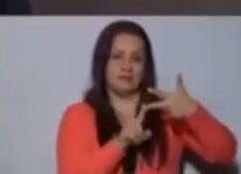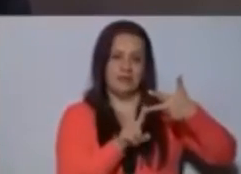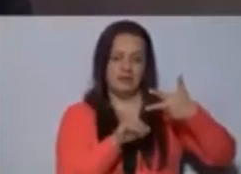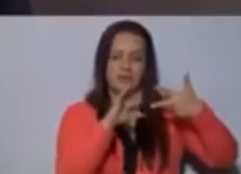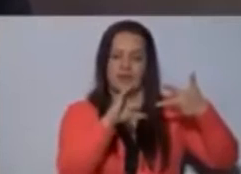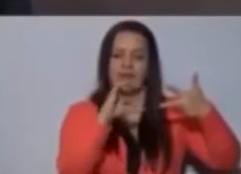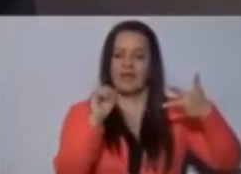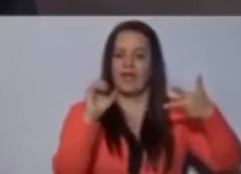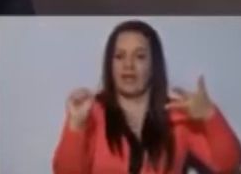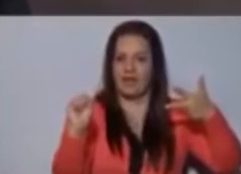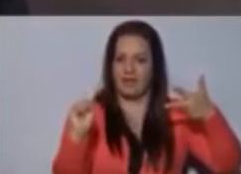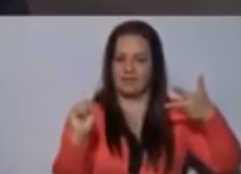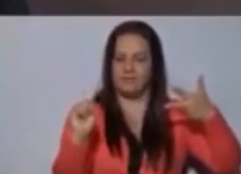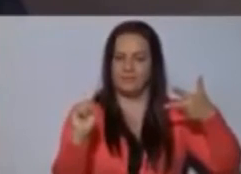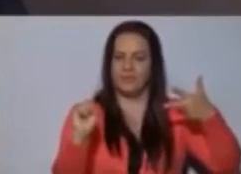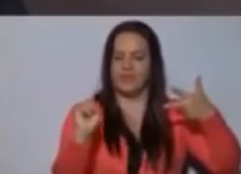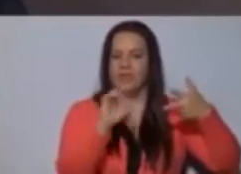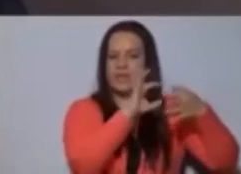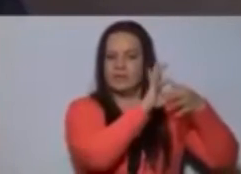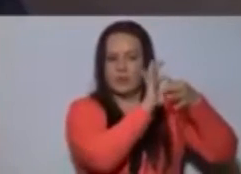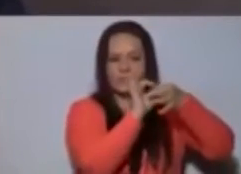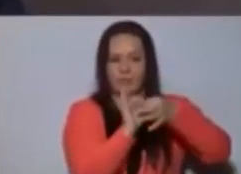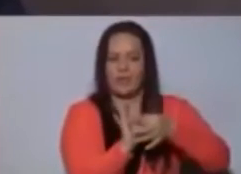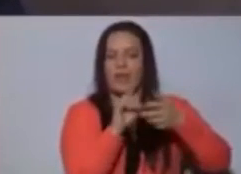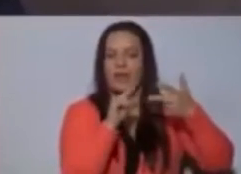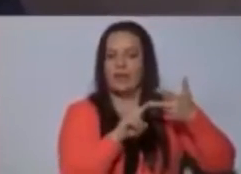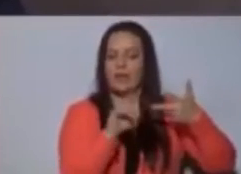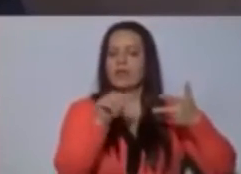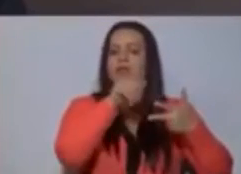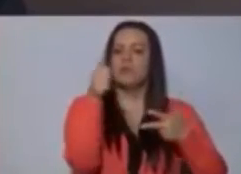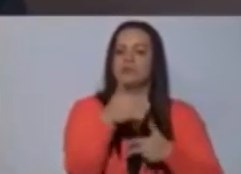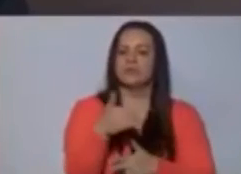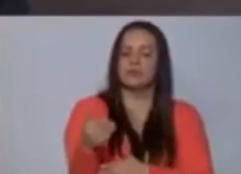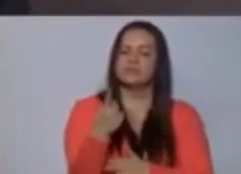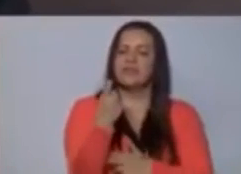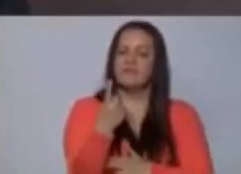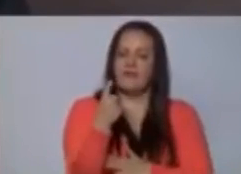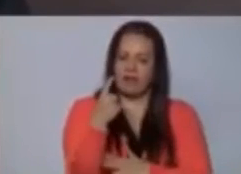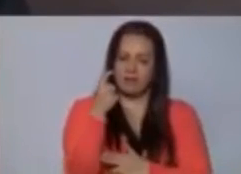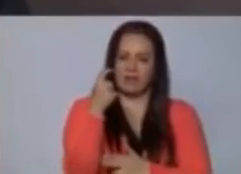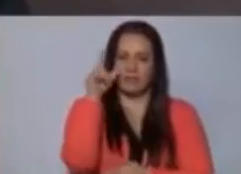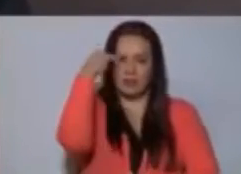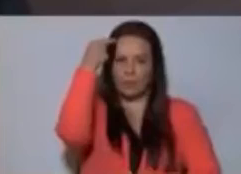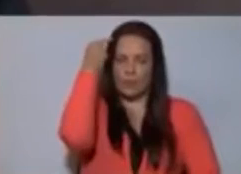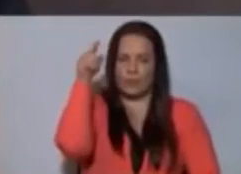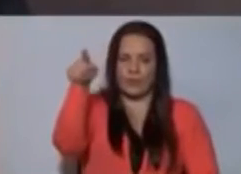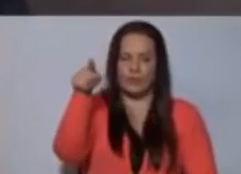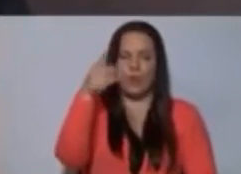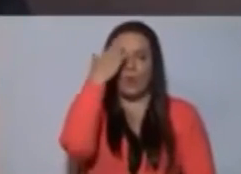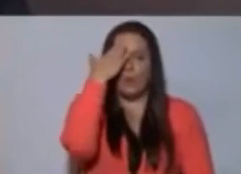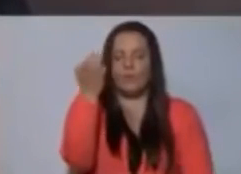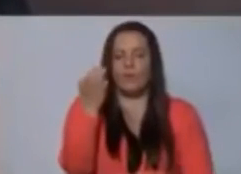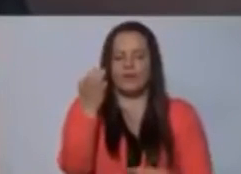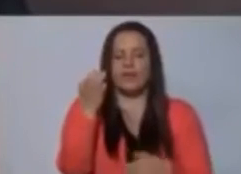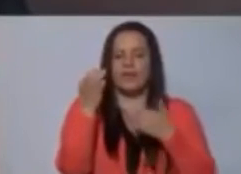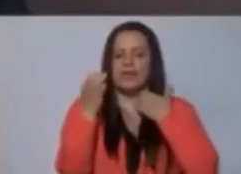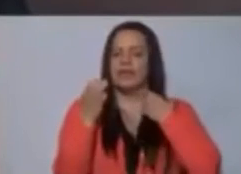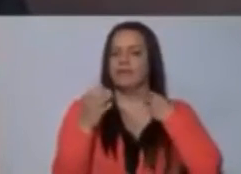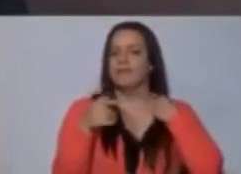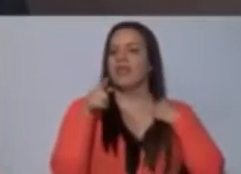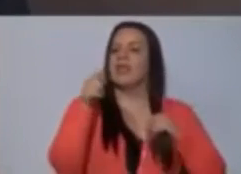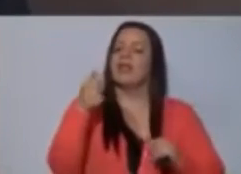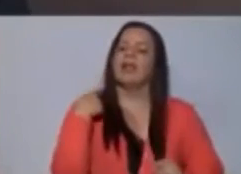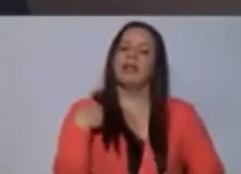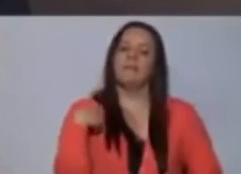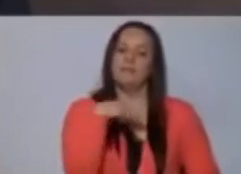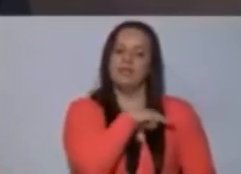caja y el tema de otros desaciertos del Poder Ejecutivo. ¿Por qué se da el tupé el ministro de Hacienda